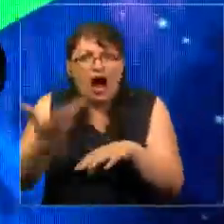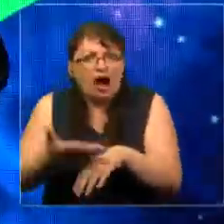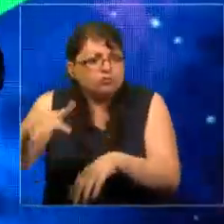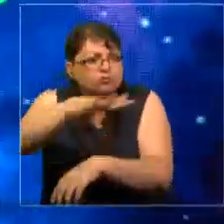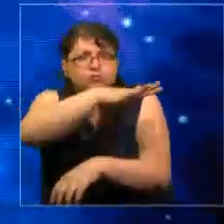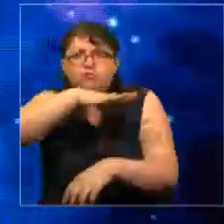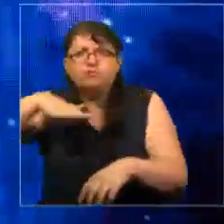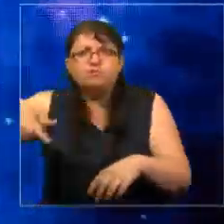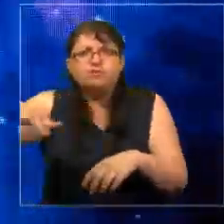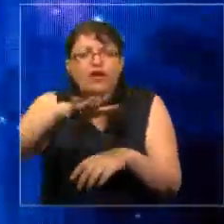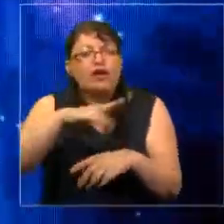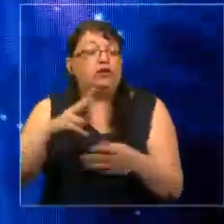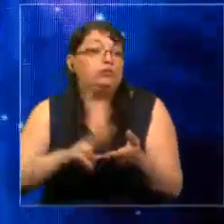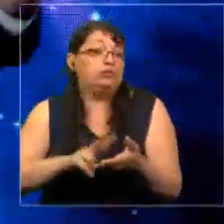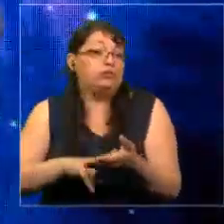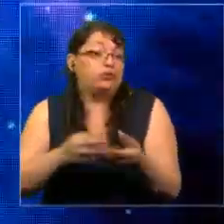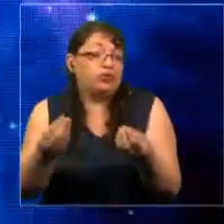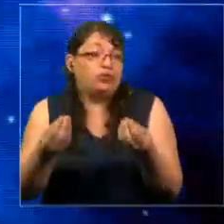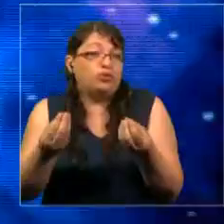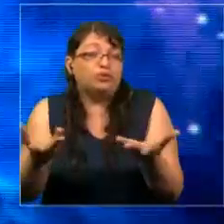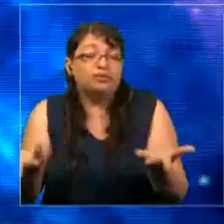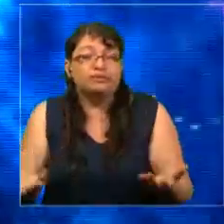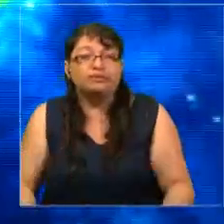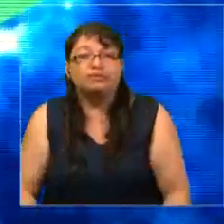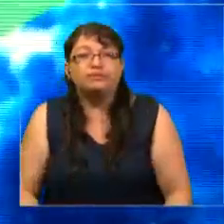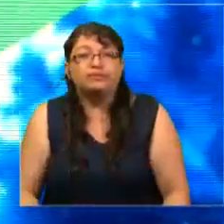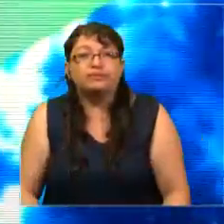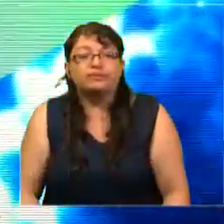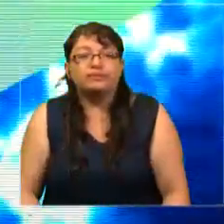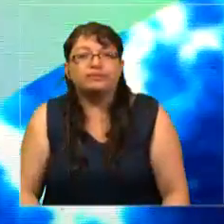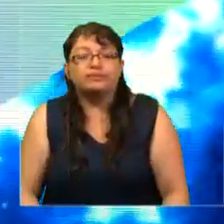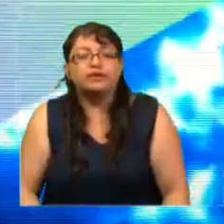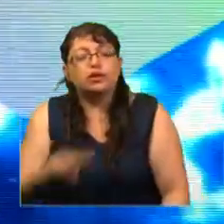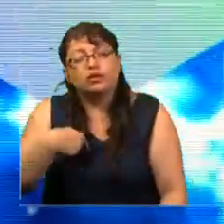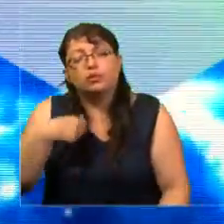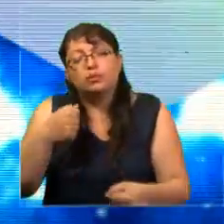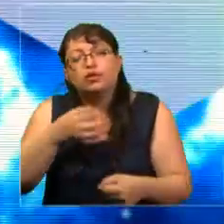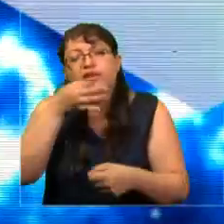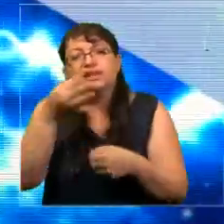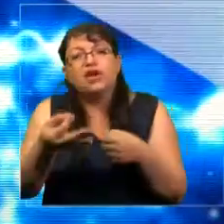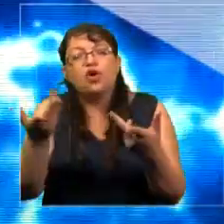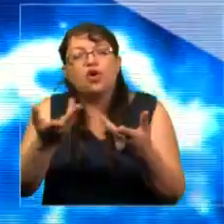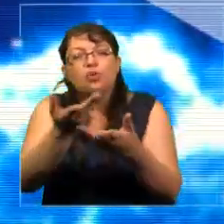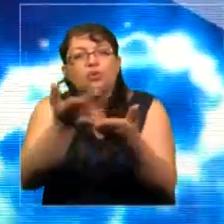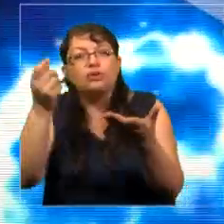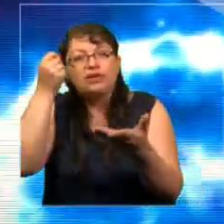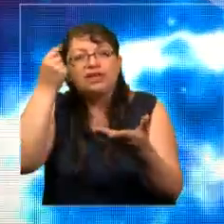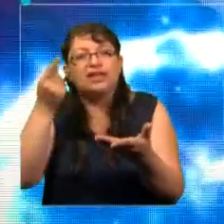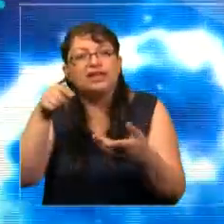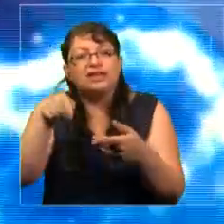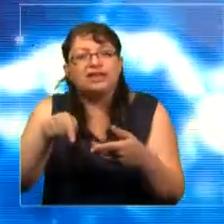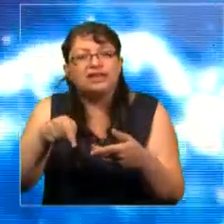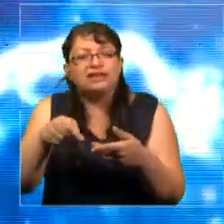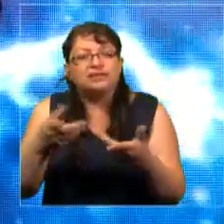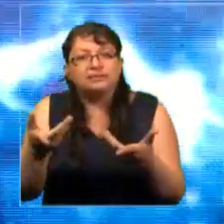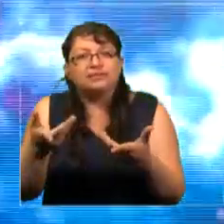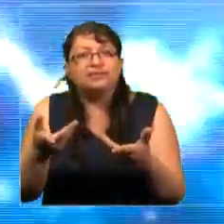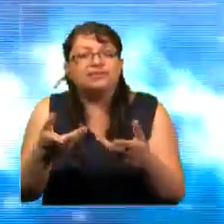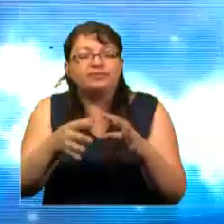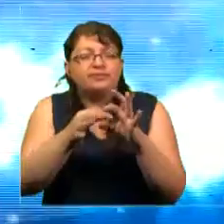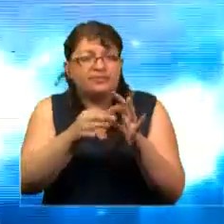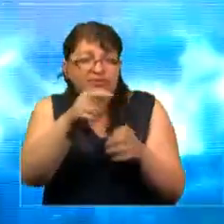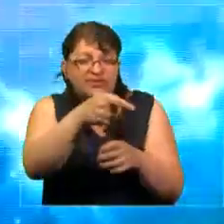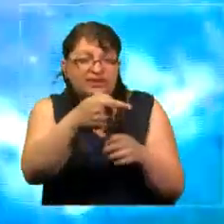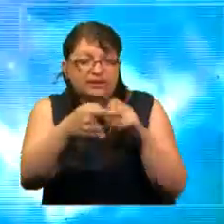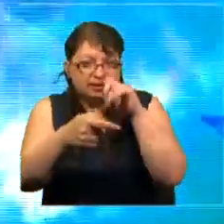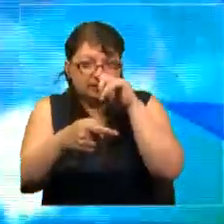más importantes. Y puedo decirles cómo pueden entender esto gracias a la película